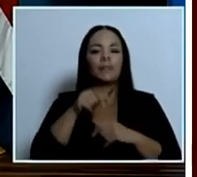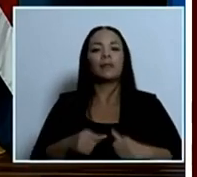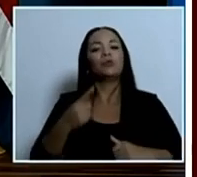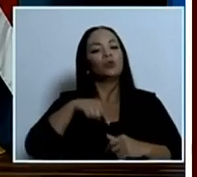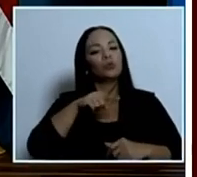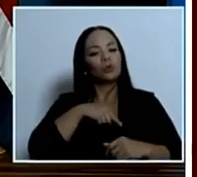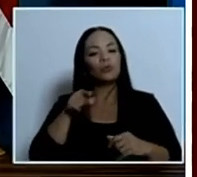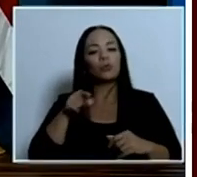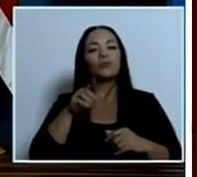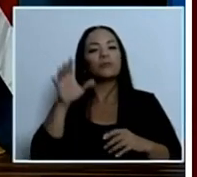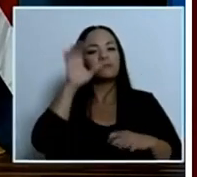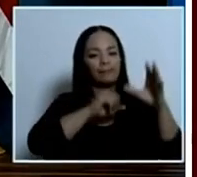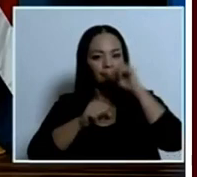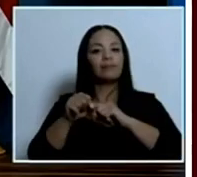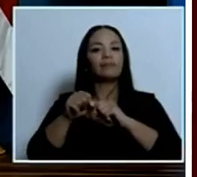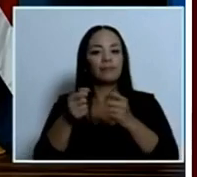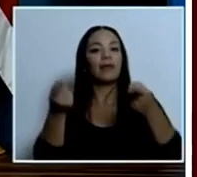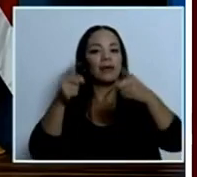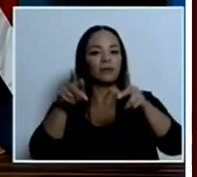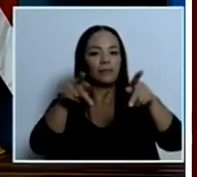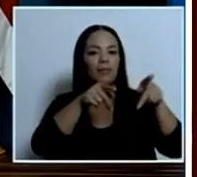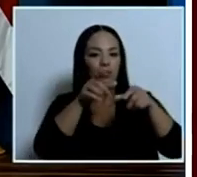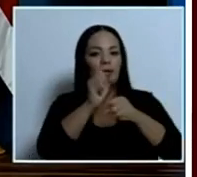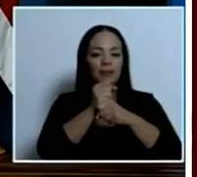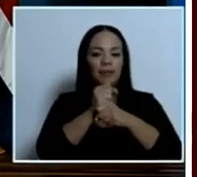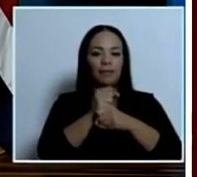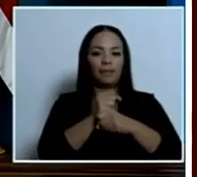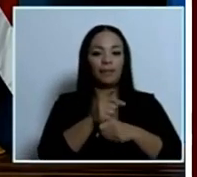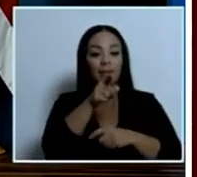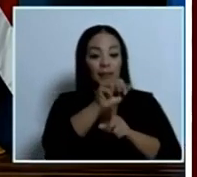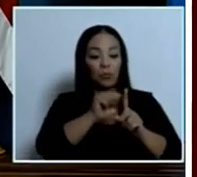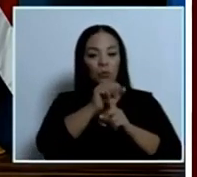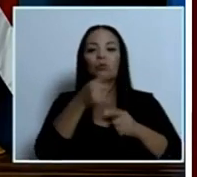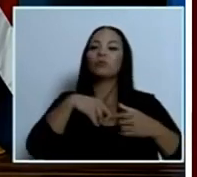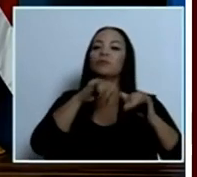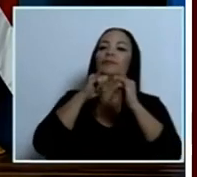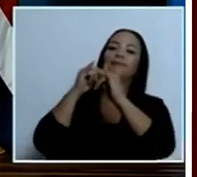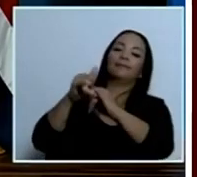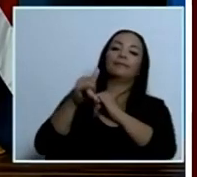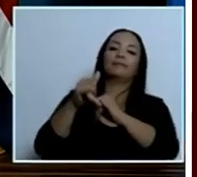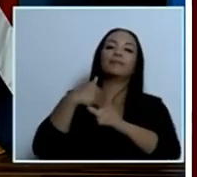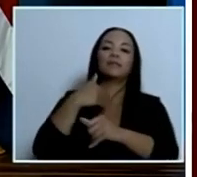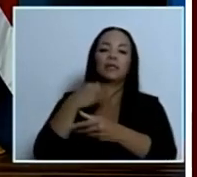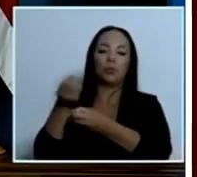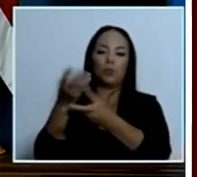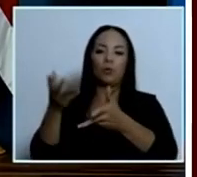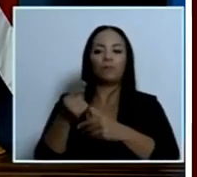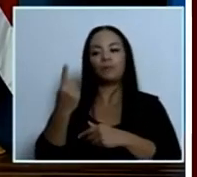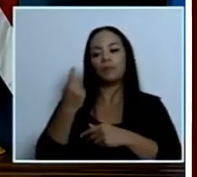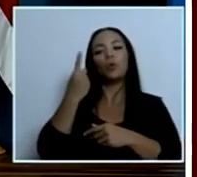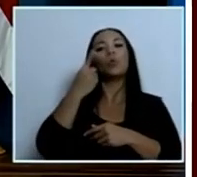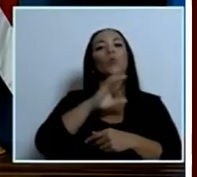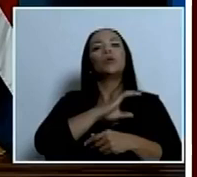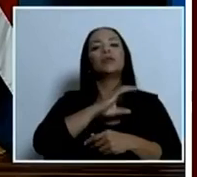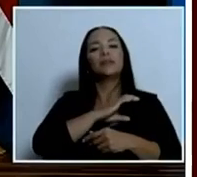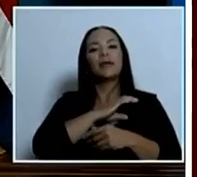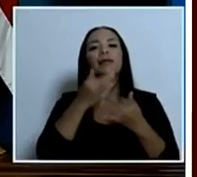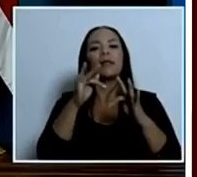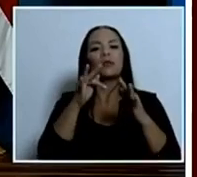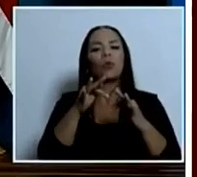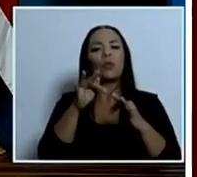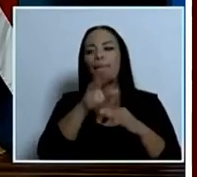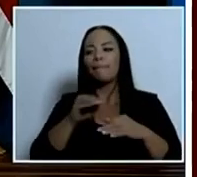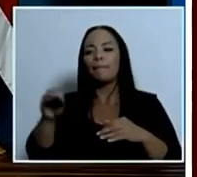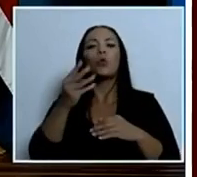hemos detectado esos casos sino que los estamos pasando al ministerio público el más reciente fue de un policía que intentó meter cuatro